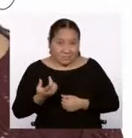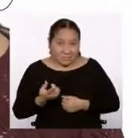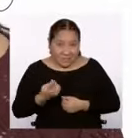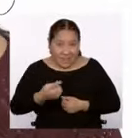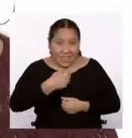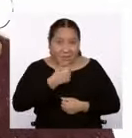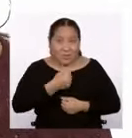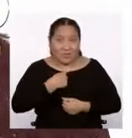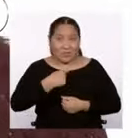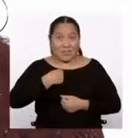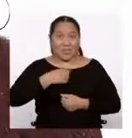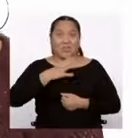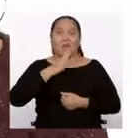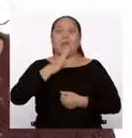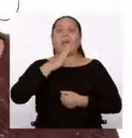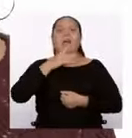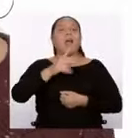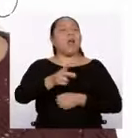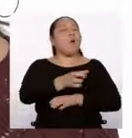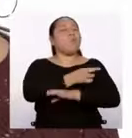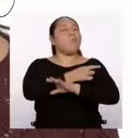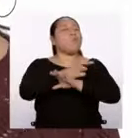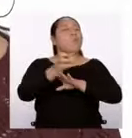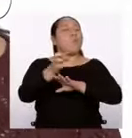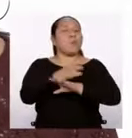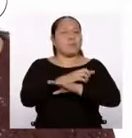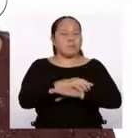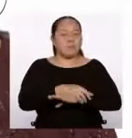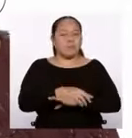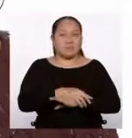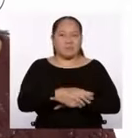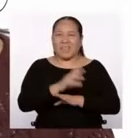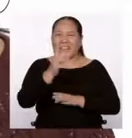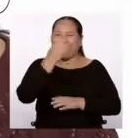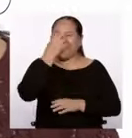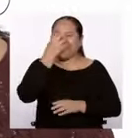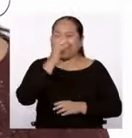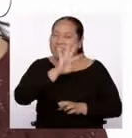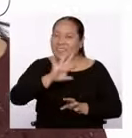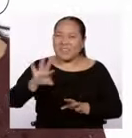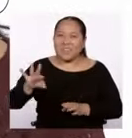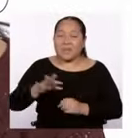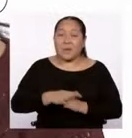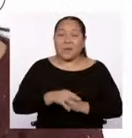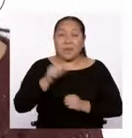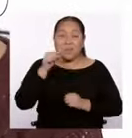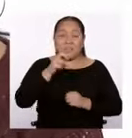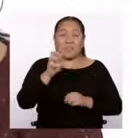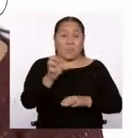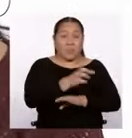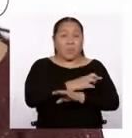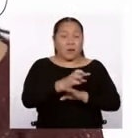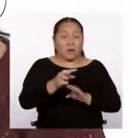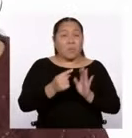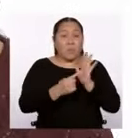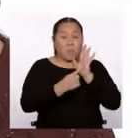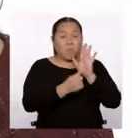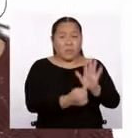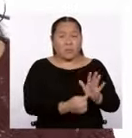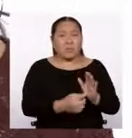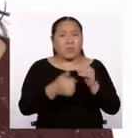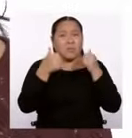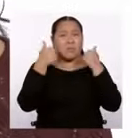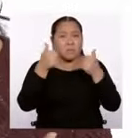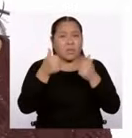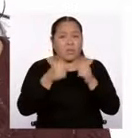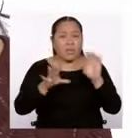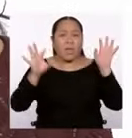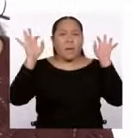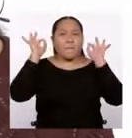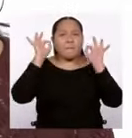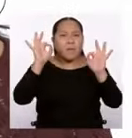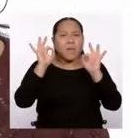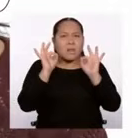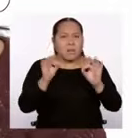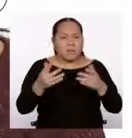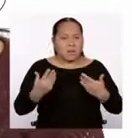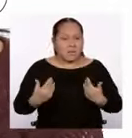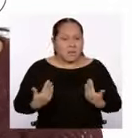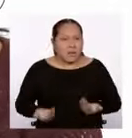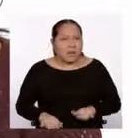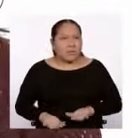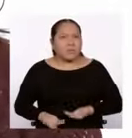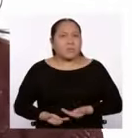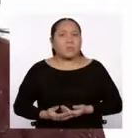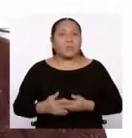recitar, ah? Pero fuera de bromas, me parece que este poema expresa muy bien el peligro que vivimos,